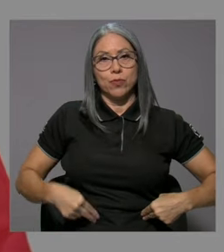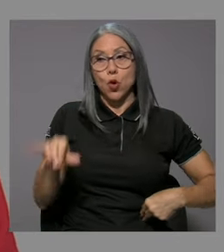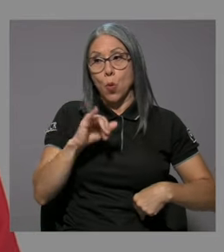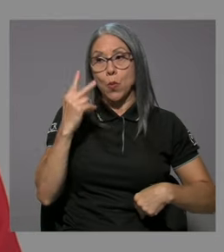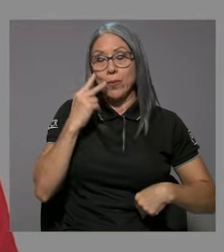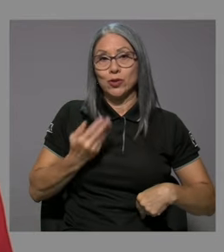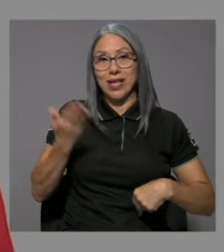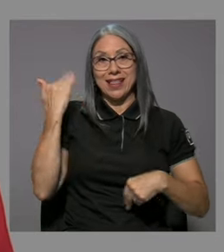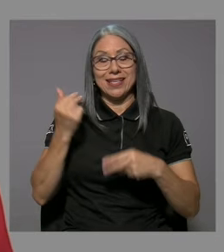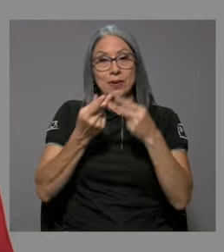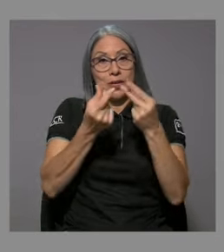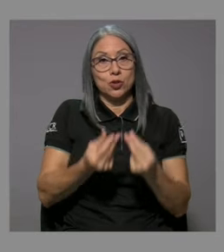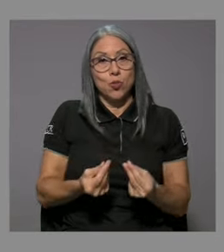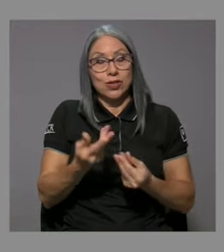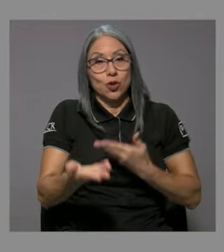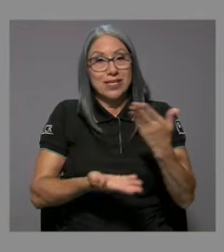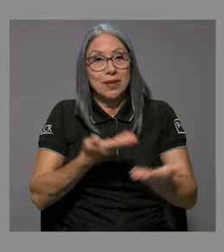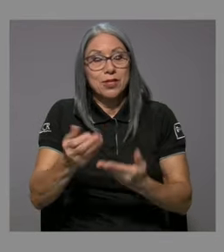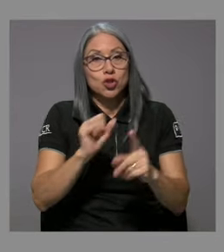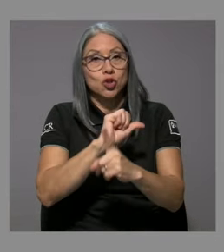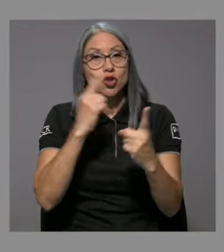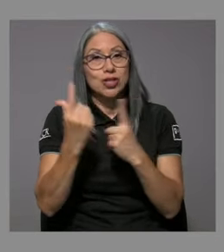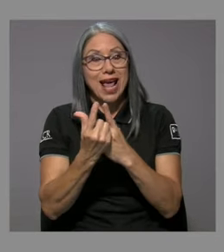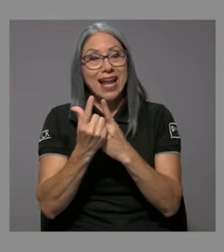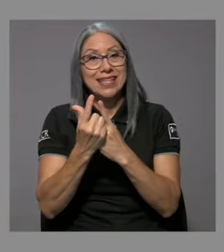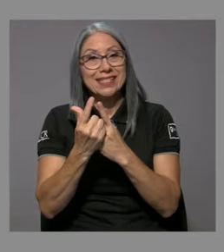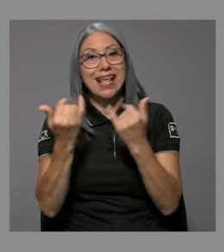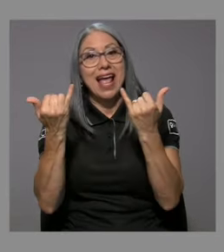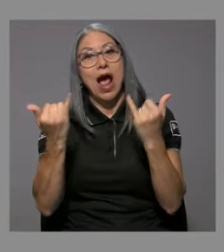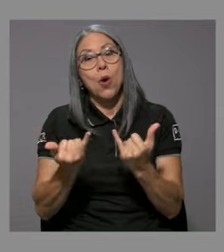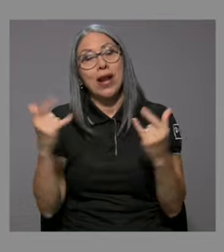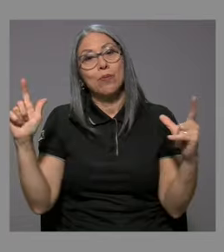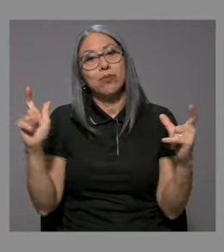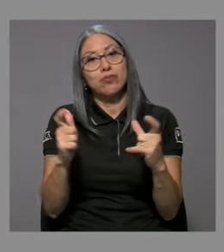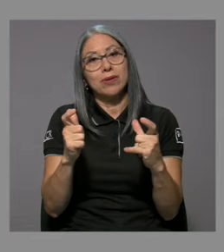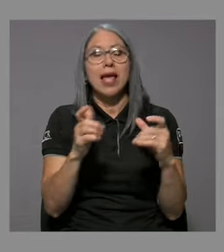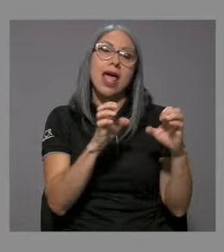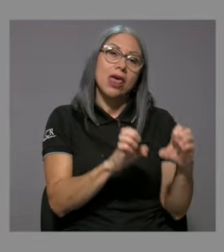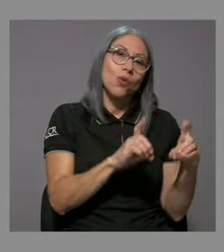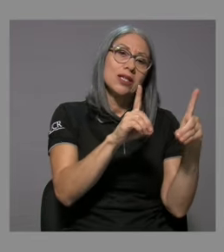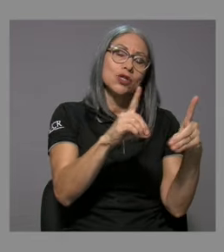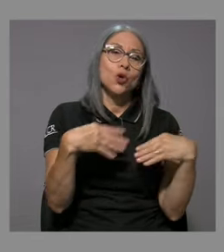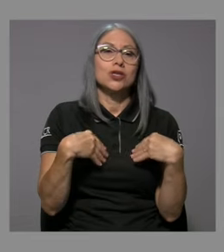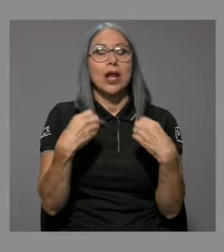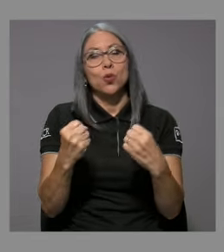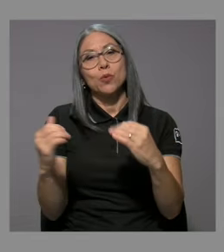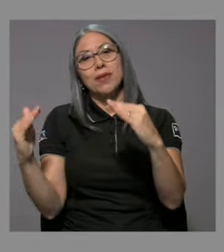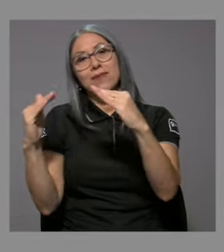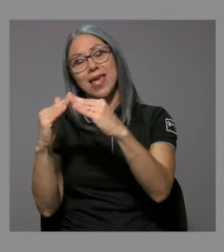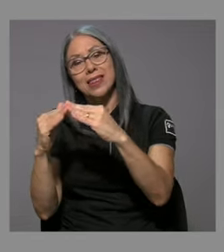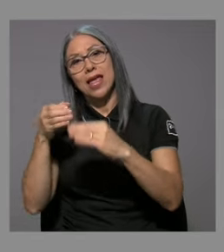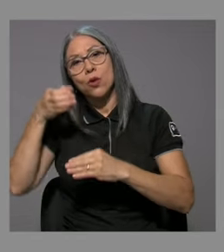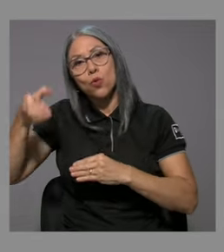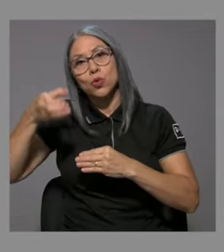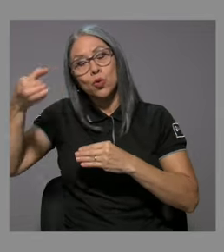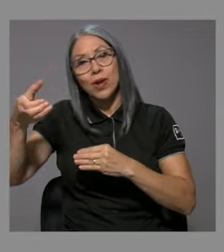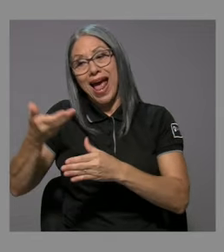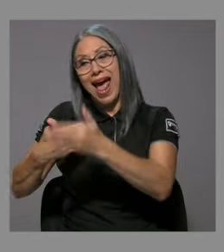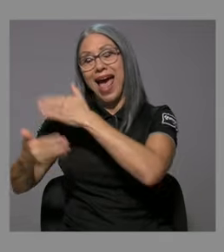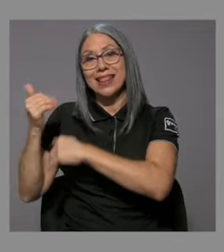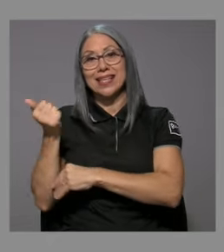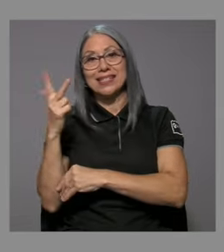al desarrollo humano. Como vimos antes, el presupuesto para servicios sociales decreció. En educación,